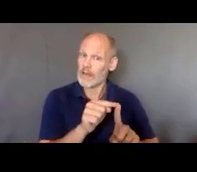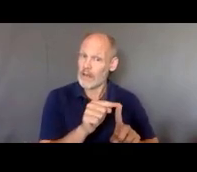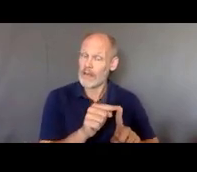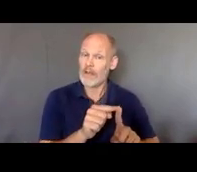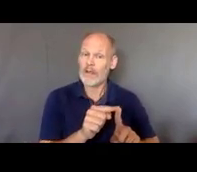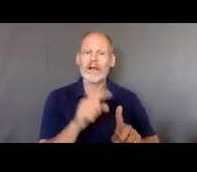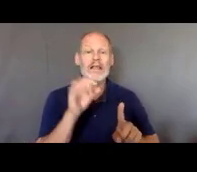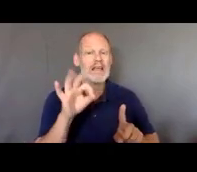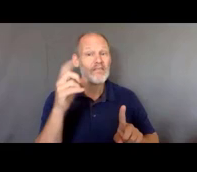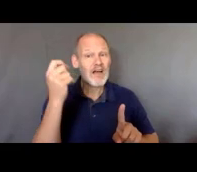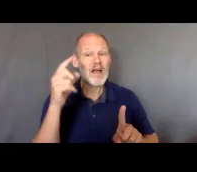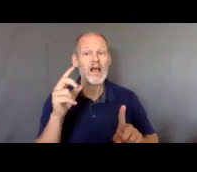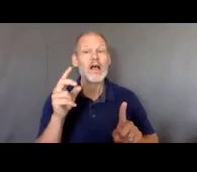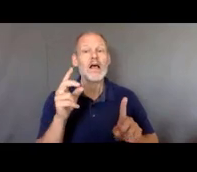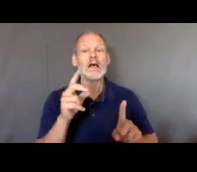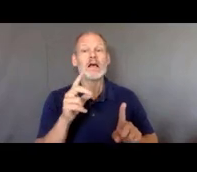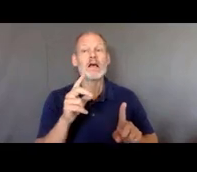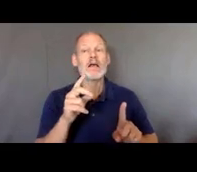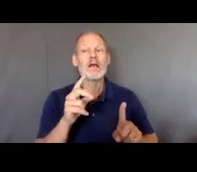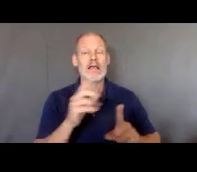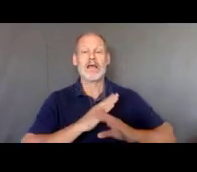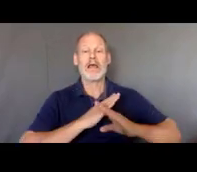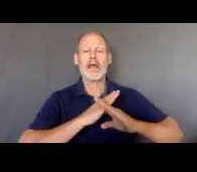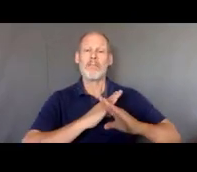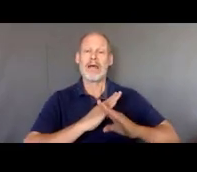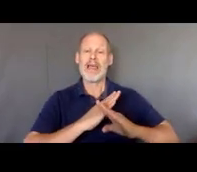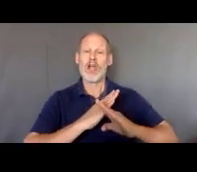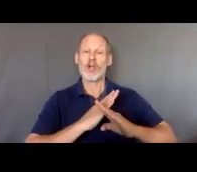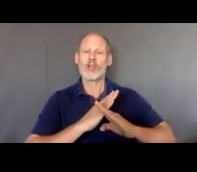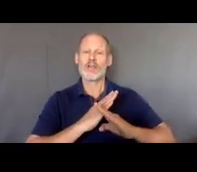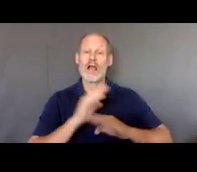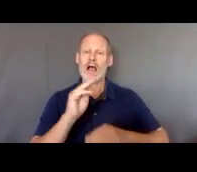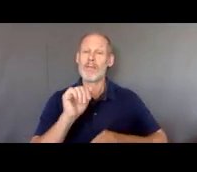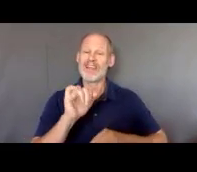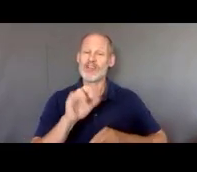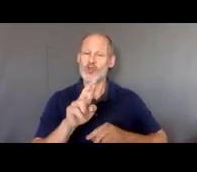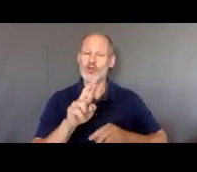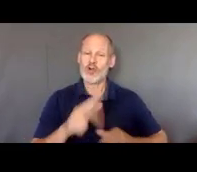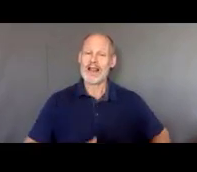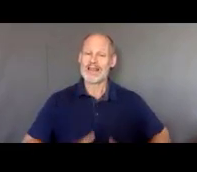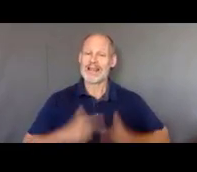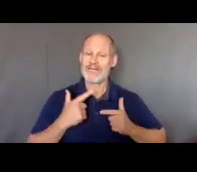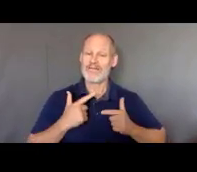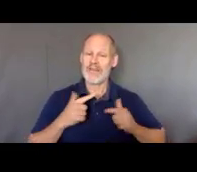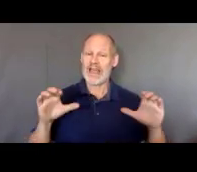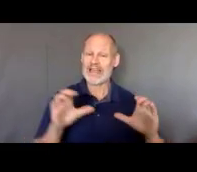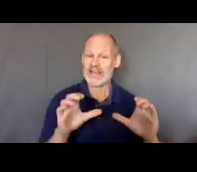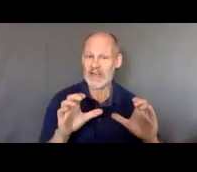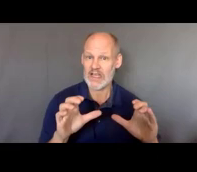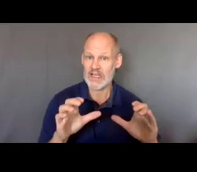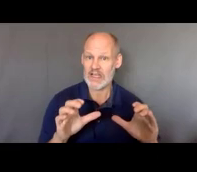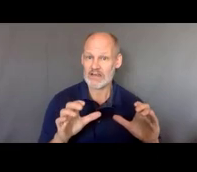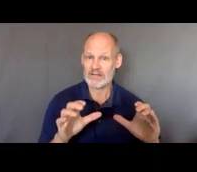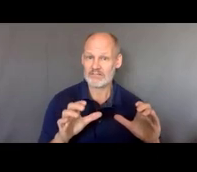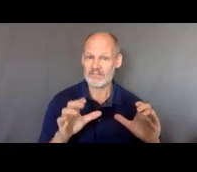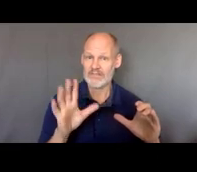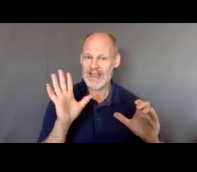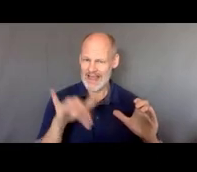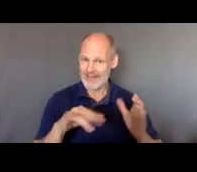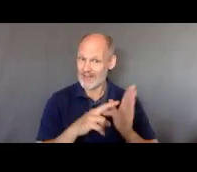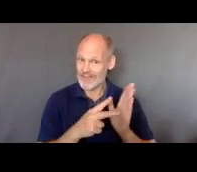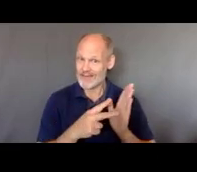discapacitar sustancialmente la actividad de la vida y pues aprender es una actividad de la vida muy importante.